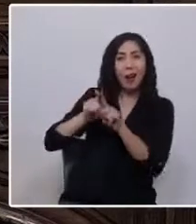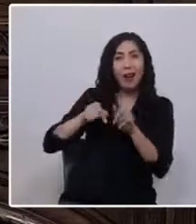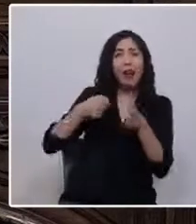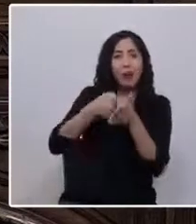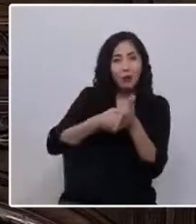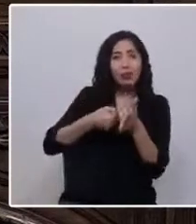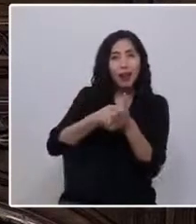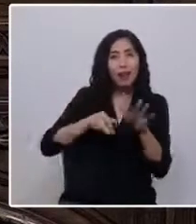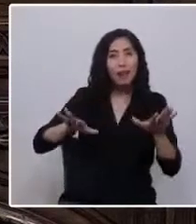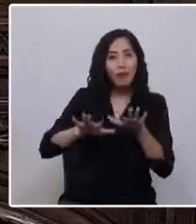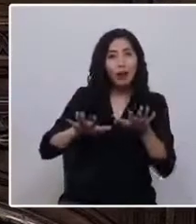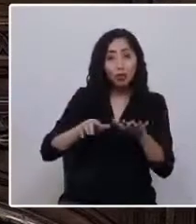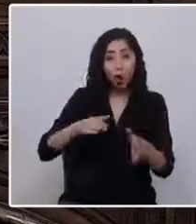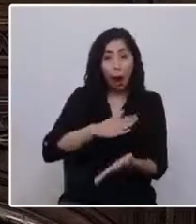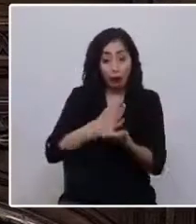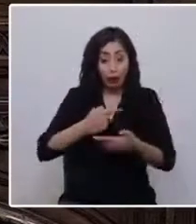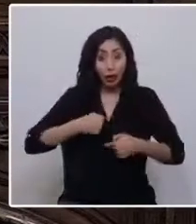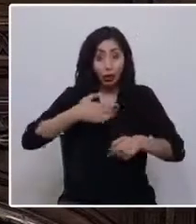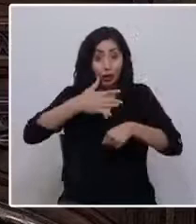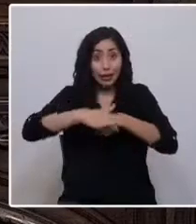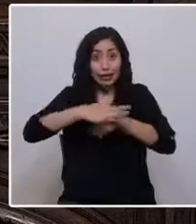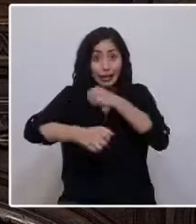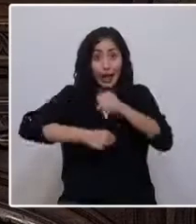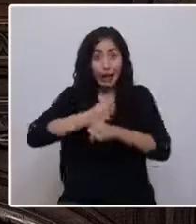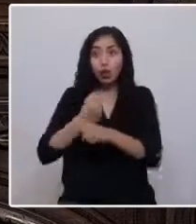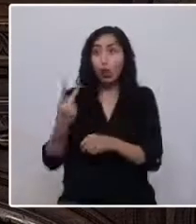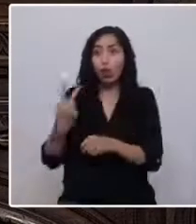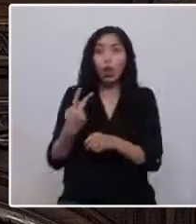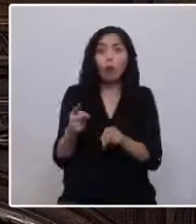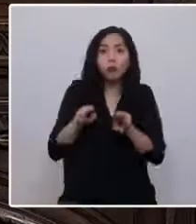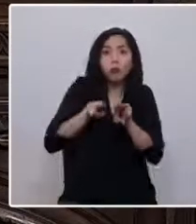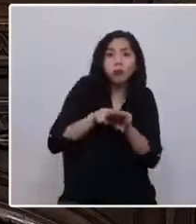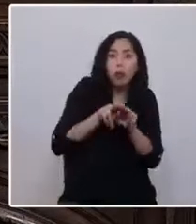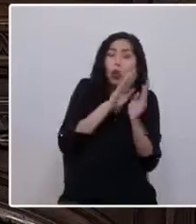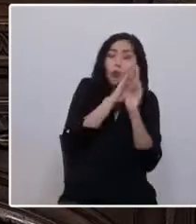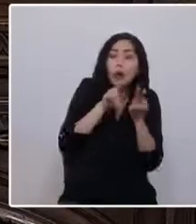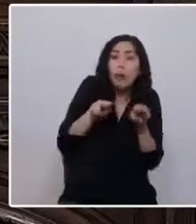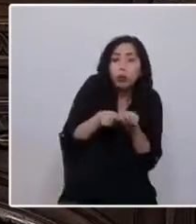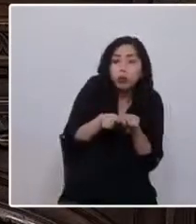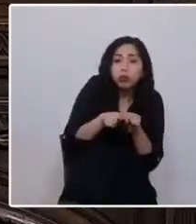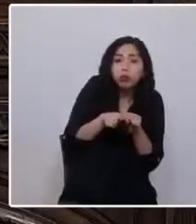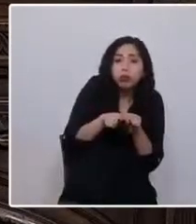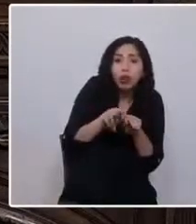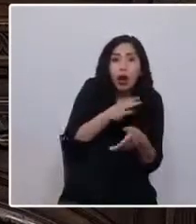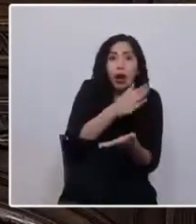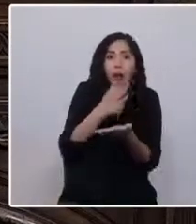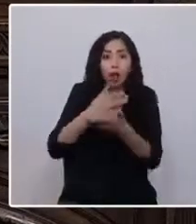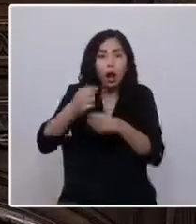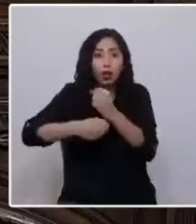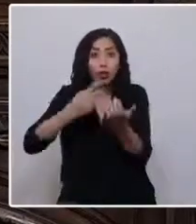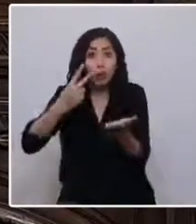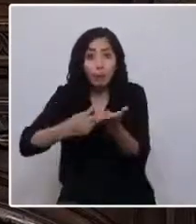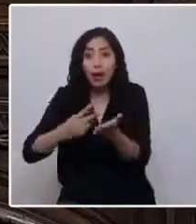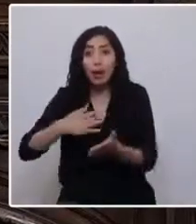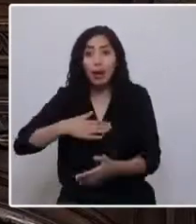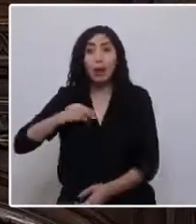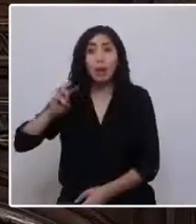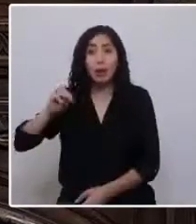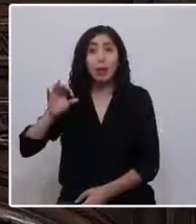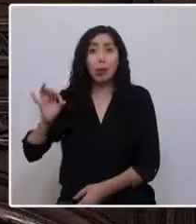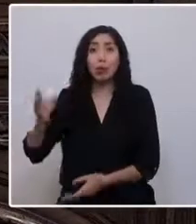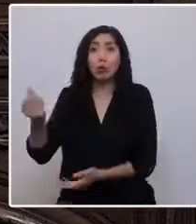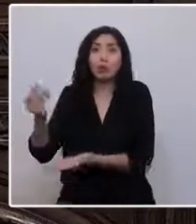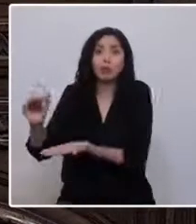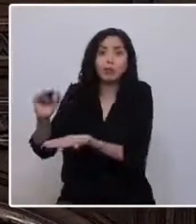juntas, porque recién en el 2000 mi mamá calificó para el subsidio habitacional. Tengo